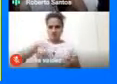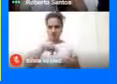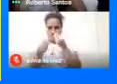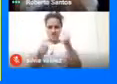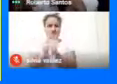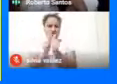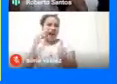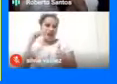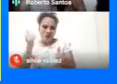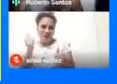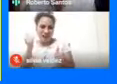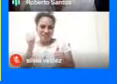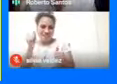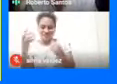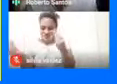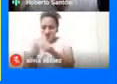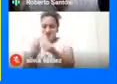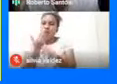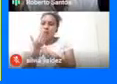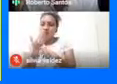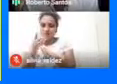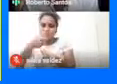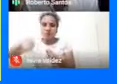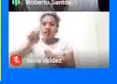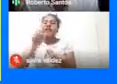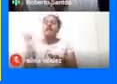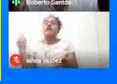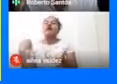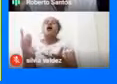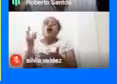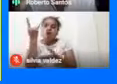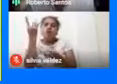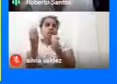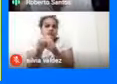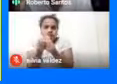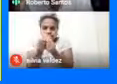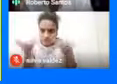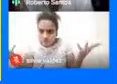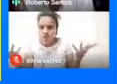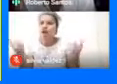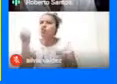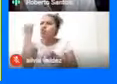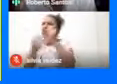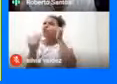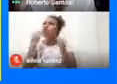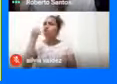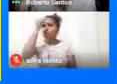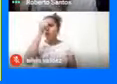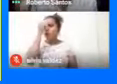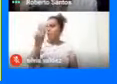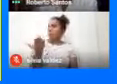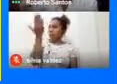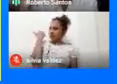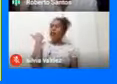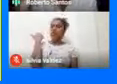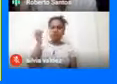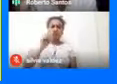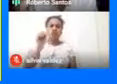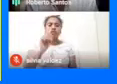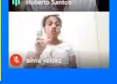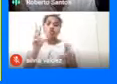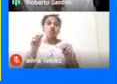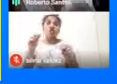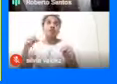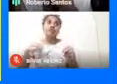abuelas Estas caminatas En algunos casos Han sido multitudinarias La última Que fue el domingo pasado Pues no